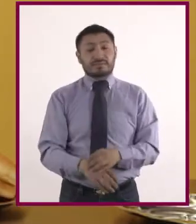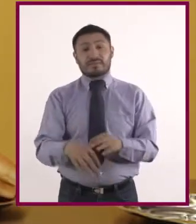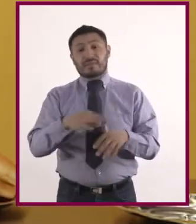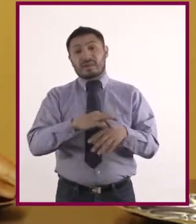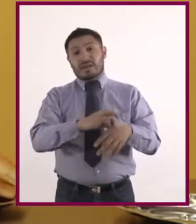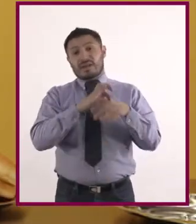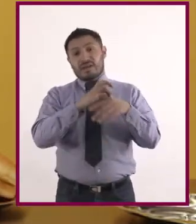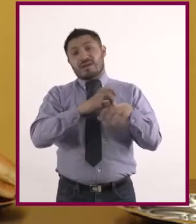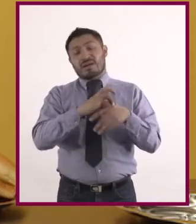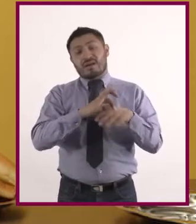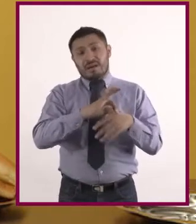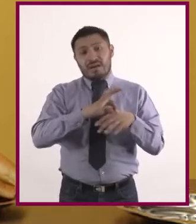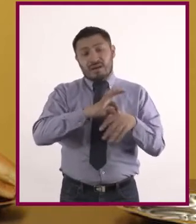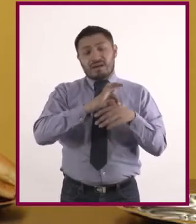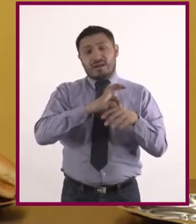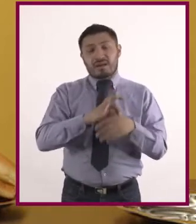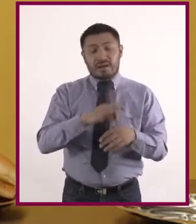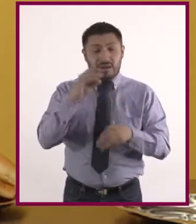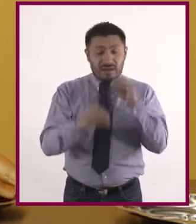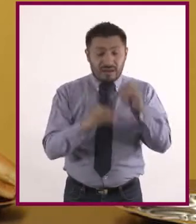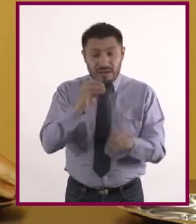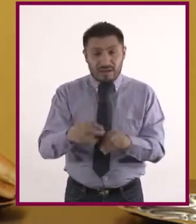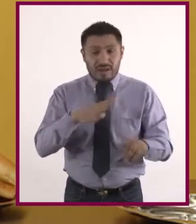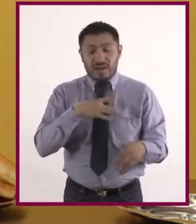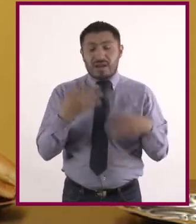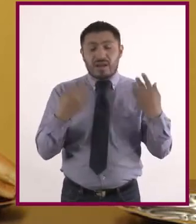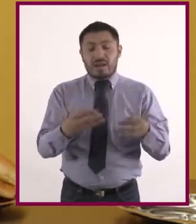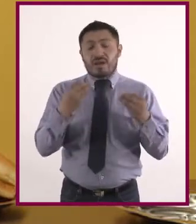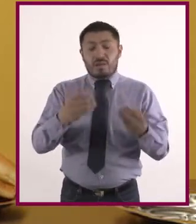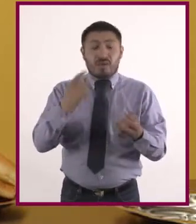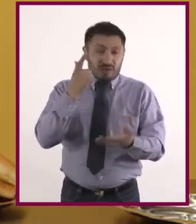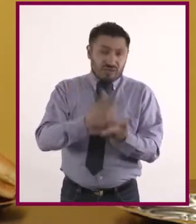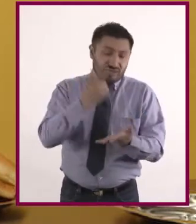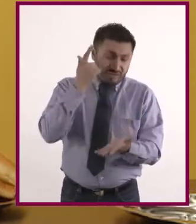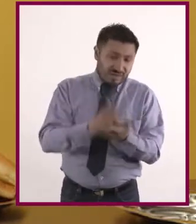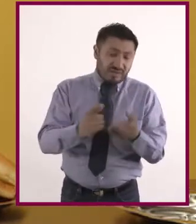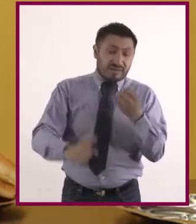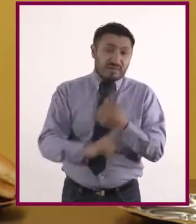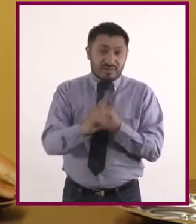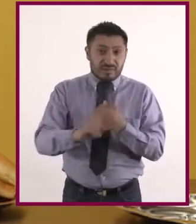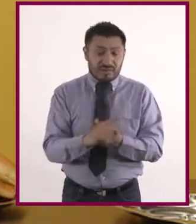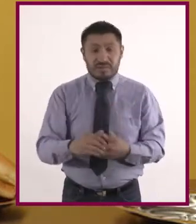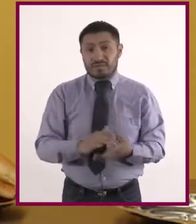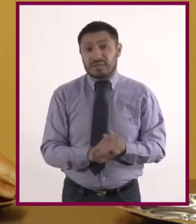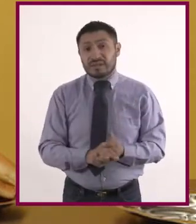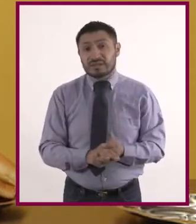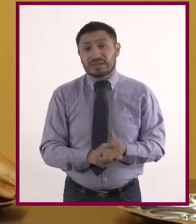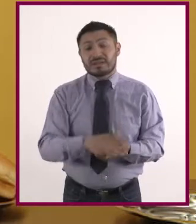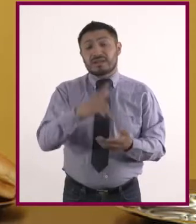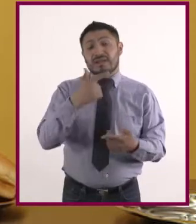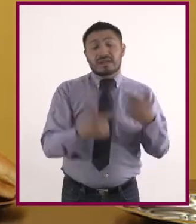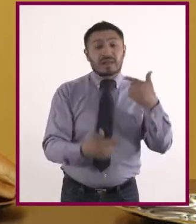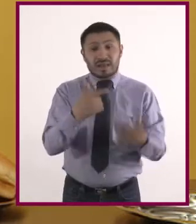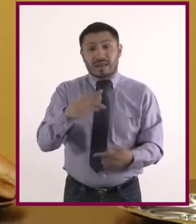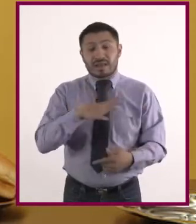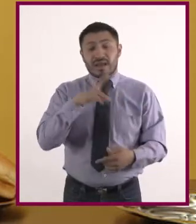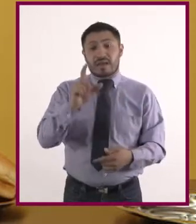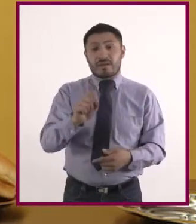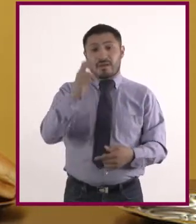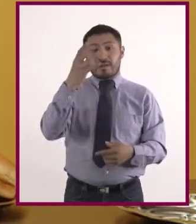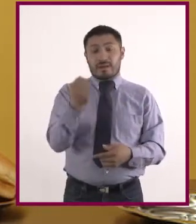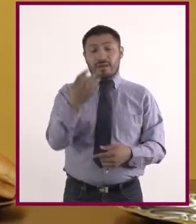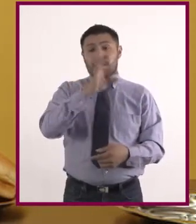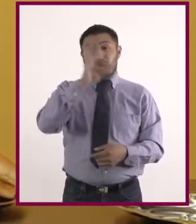representa el 51% de las emisiones totales de gases de efecto invernadero. La producción de lácteos representa el 29%,